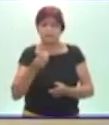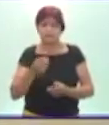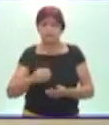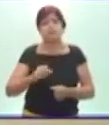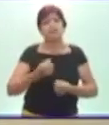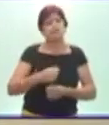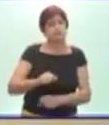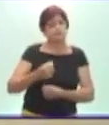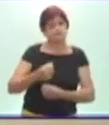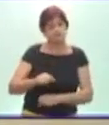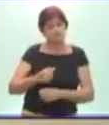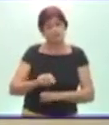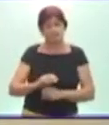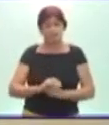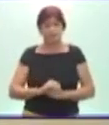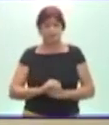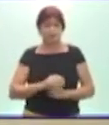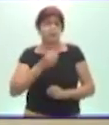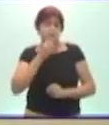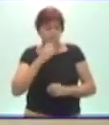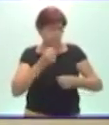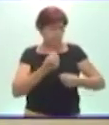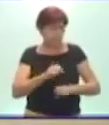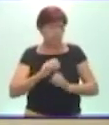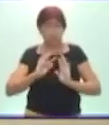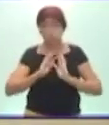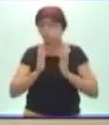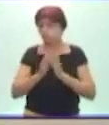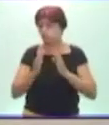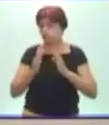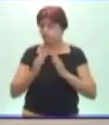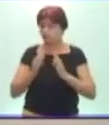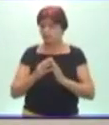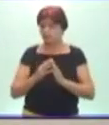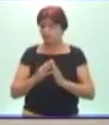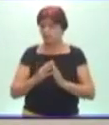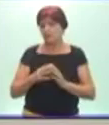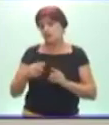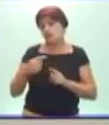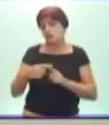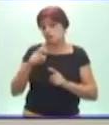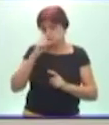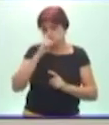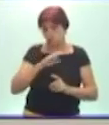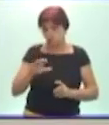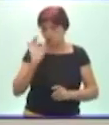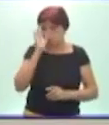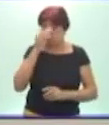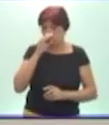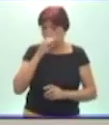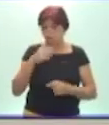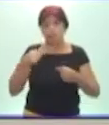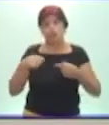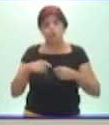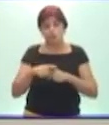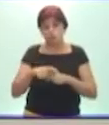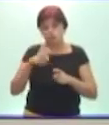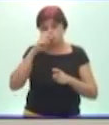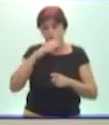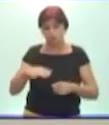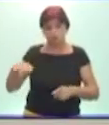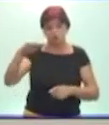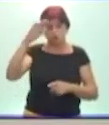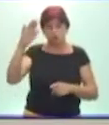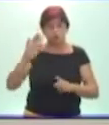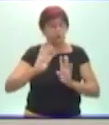barrer, él puede barrer toda la casa y el niño de la primera infancia entonces estaría con un adulto en todo el proceso